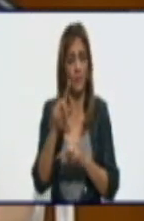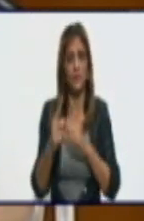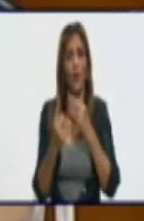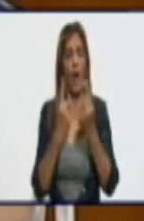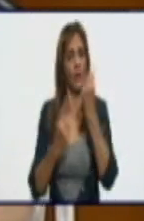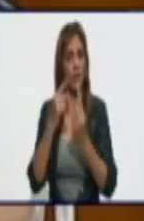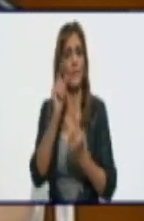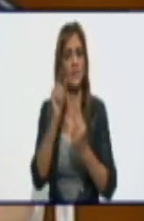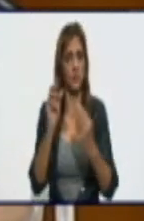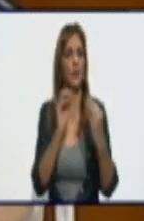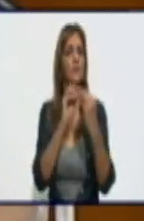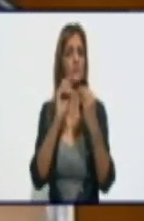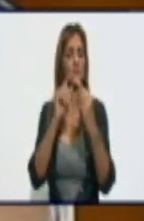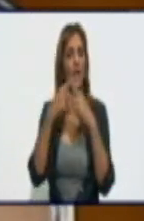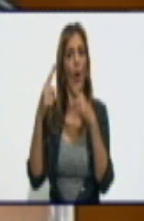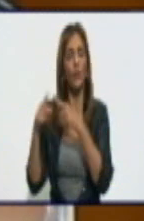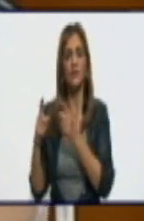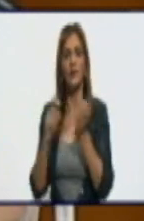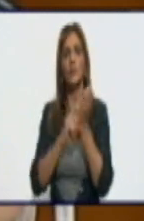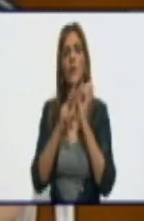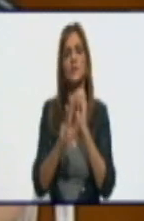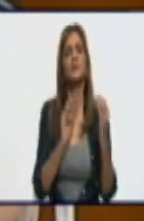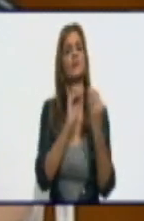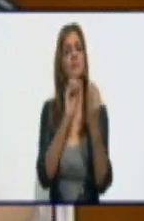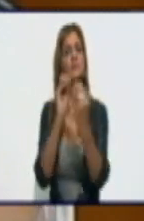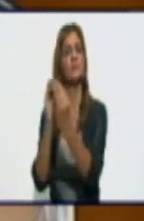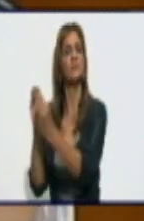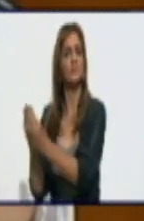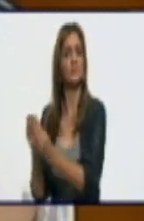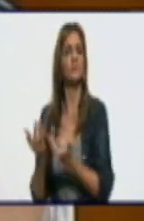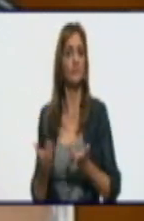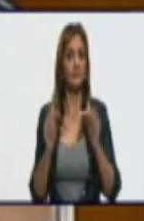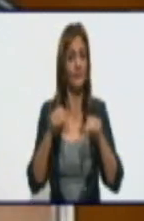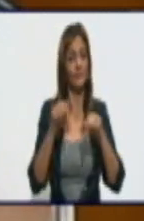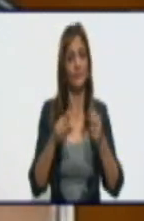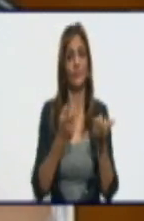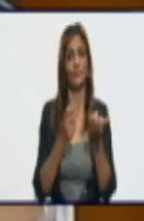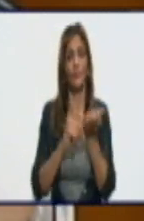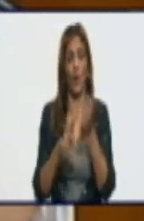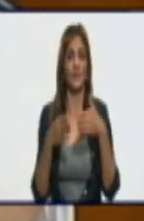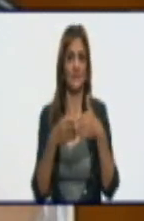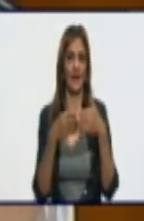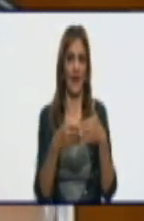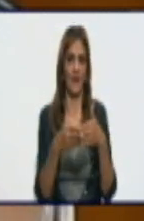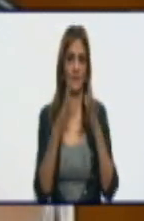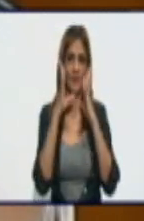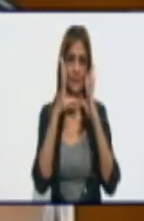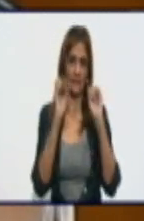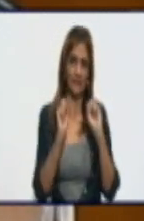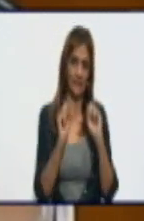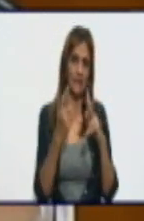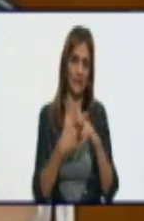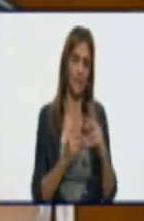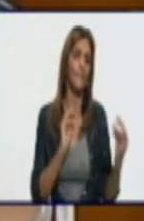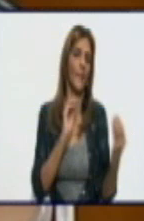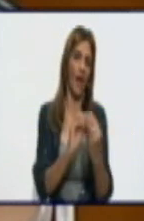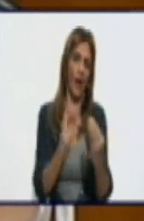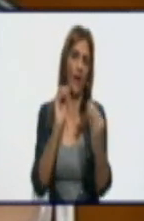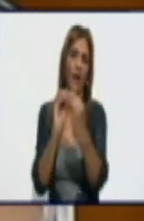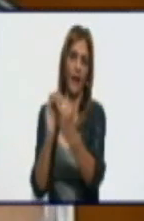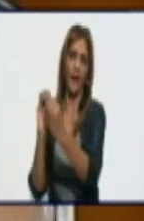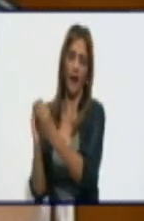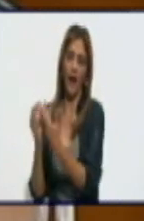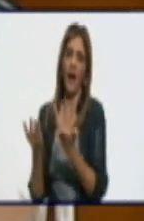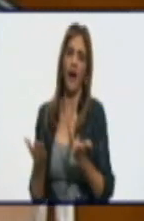llevar unos días acá en la provincia, pues comienza con la sintomatología. Pero ya todo ese tiempo ha estado transmitiendo la enfermedad a su